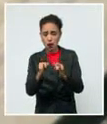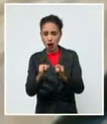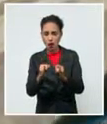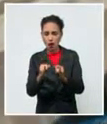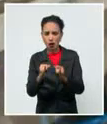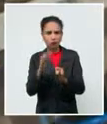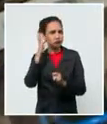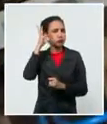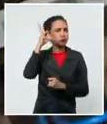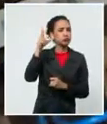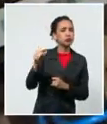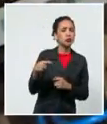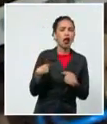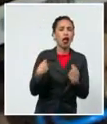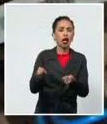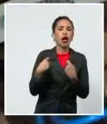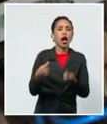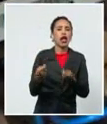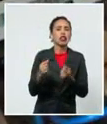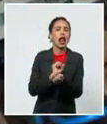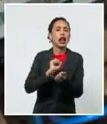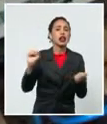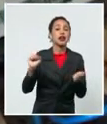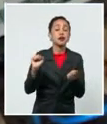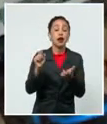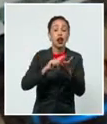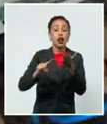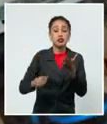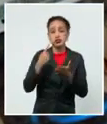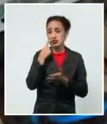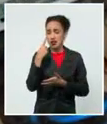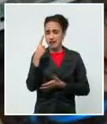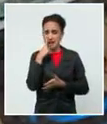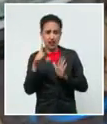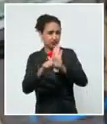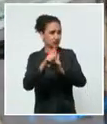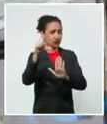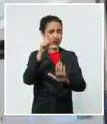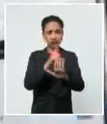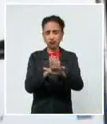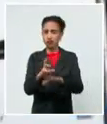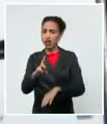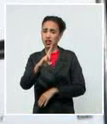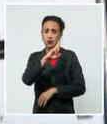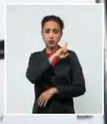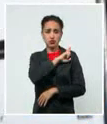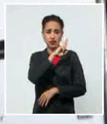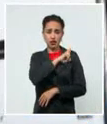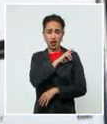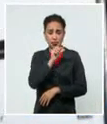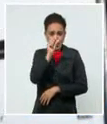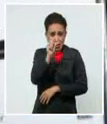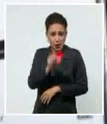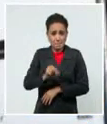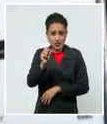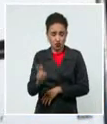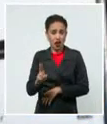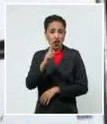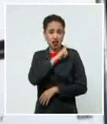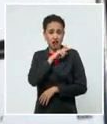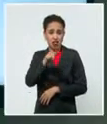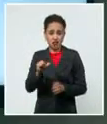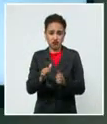electricidad ilustran el carácter negligente e irresponsable de quienes cometen esa